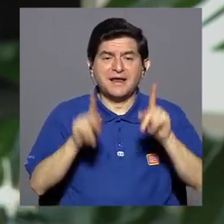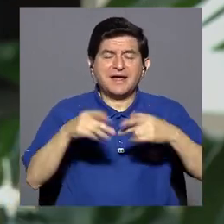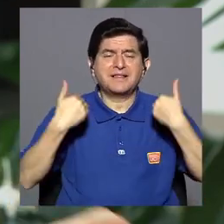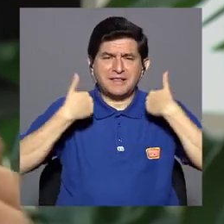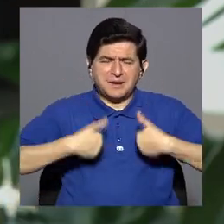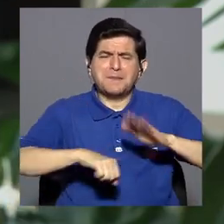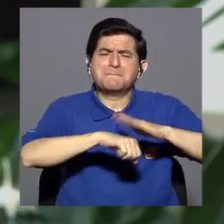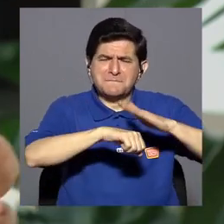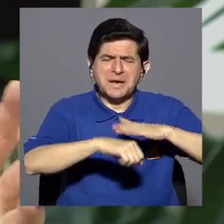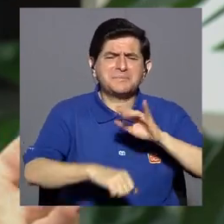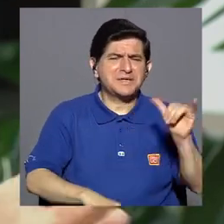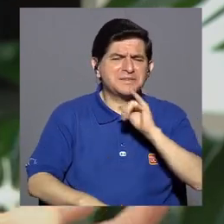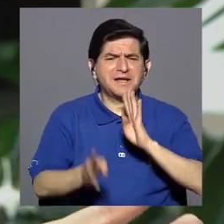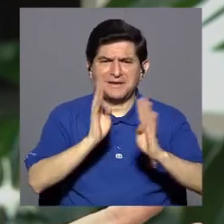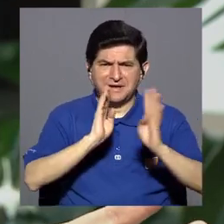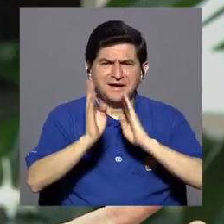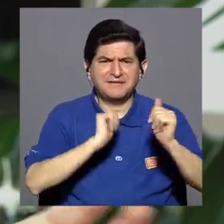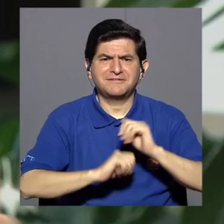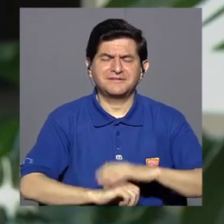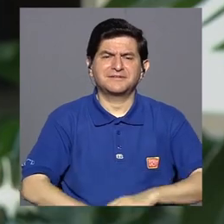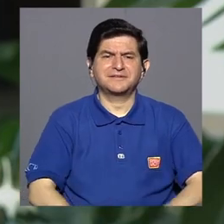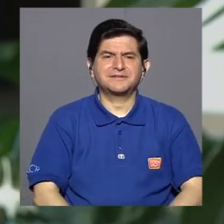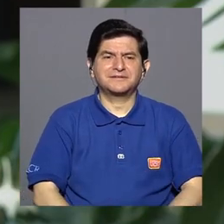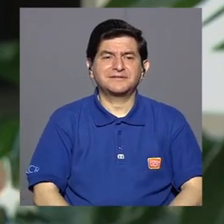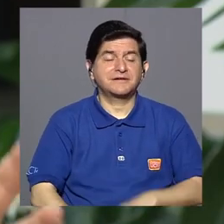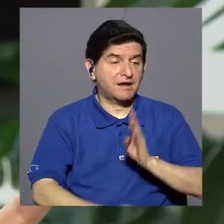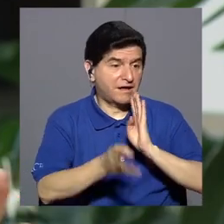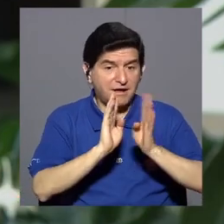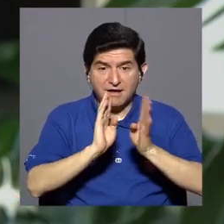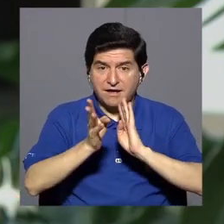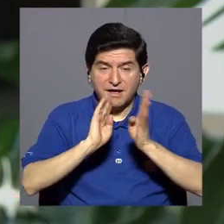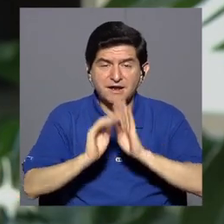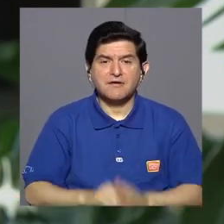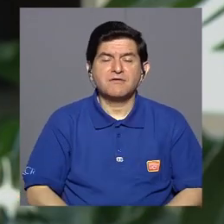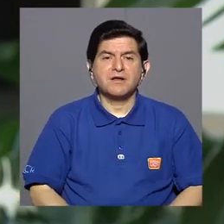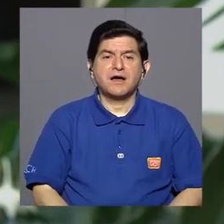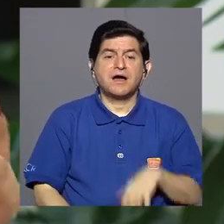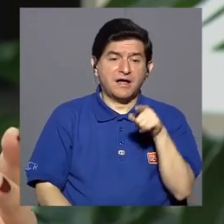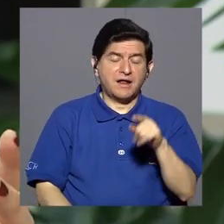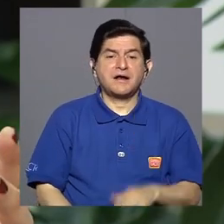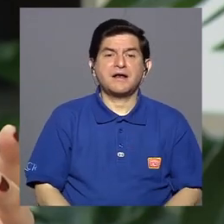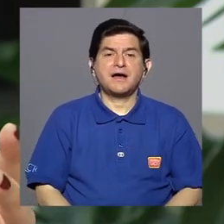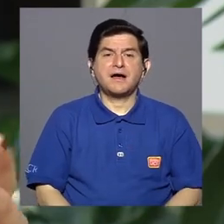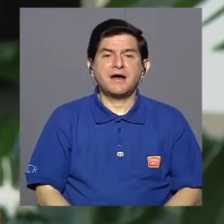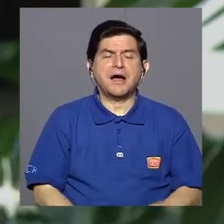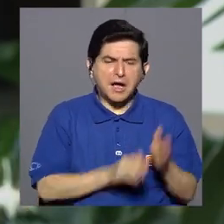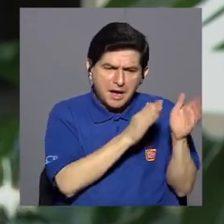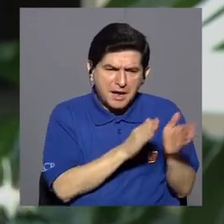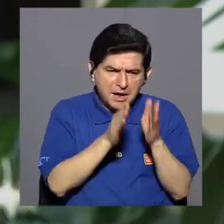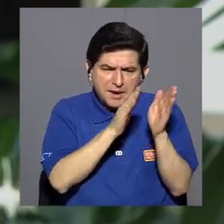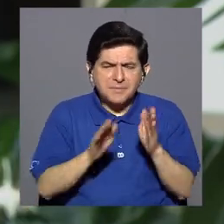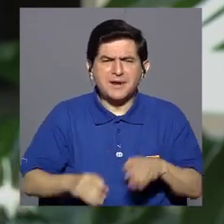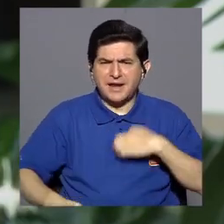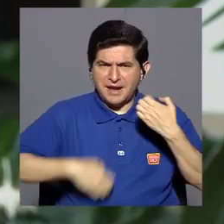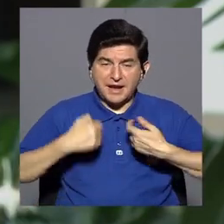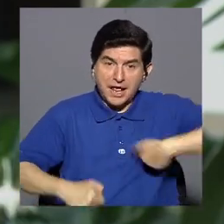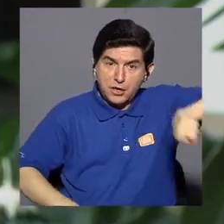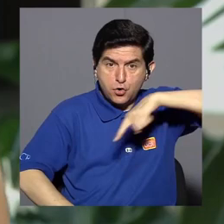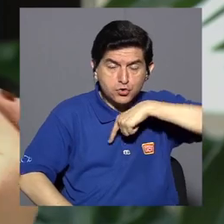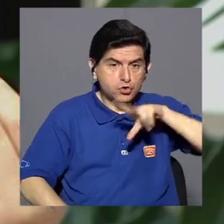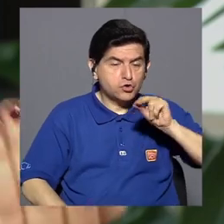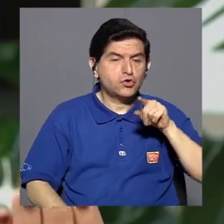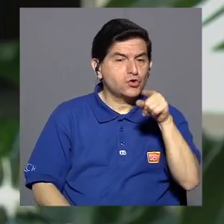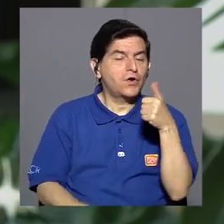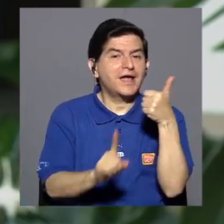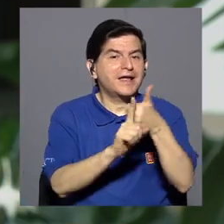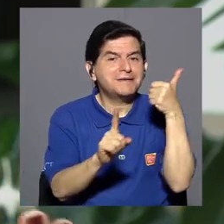agotado, dele el espacio para que hable. Hablando, organizamos un poco más las emociones. No se las organizamos nosotros,